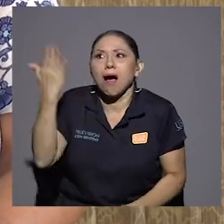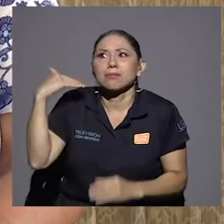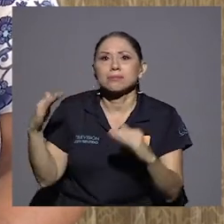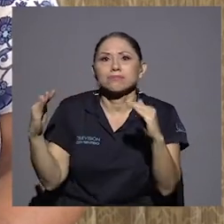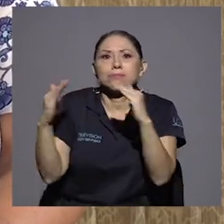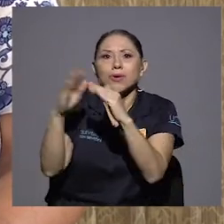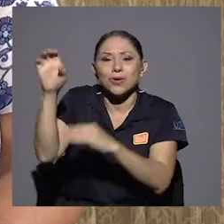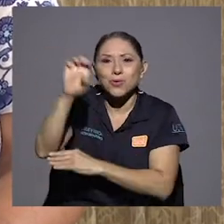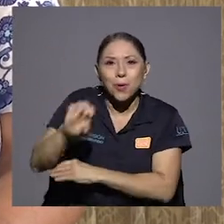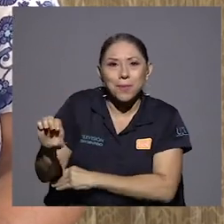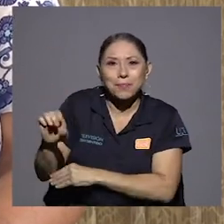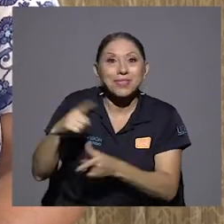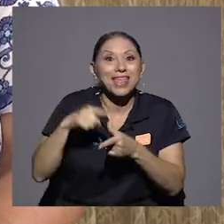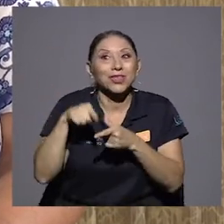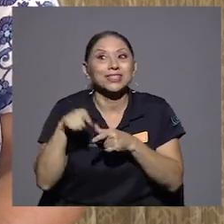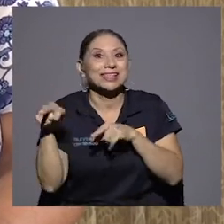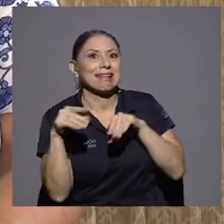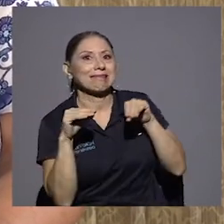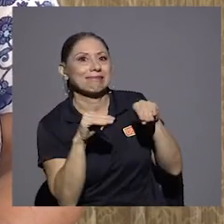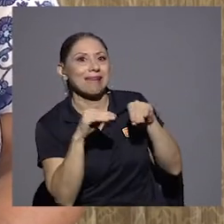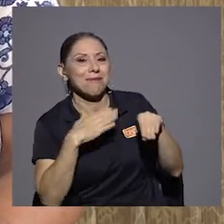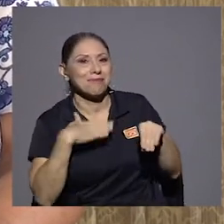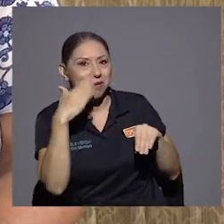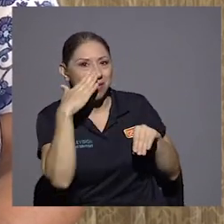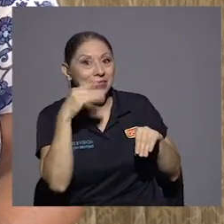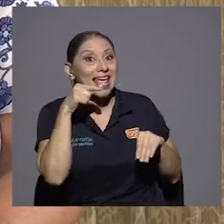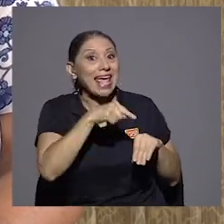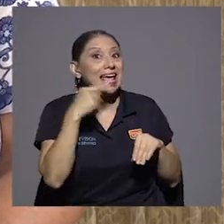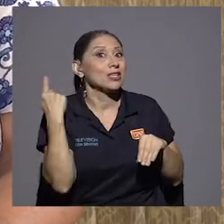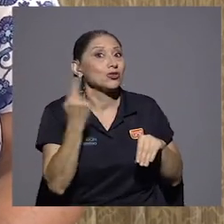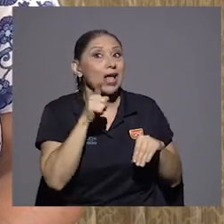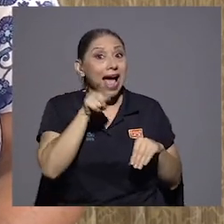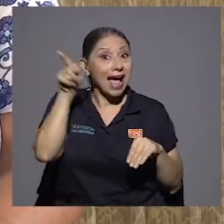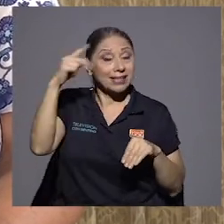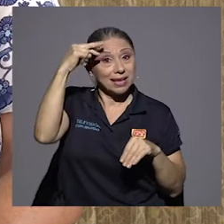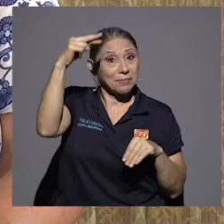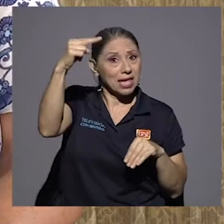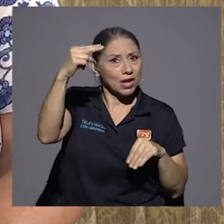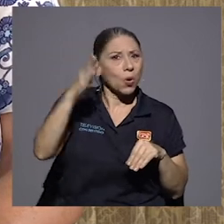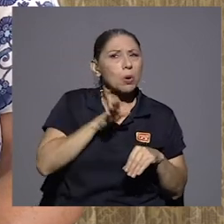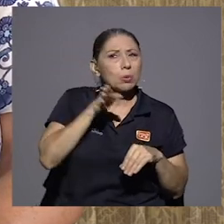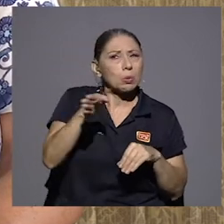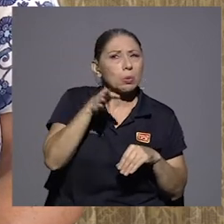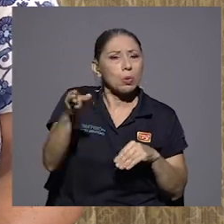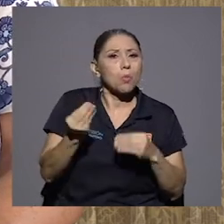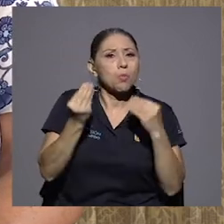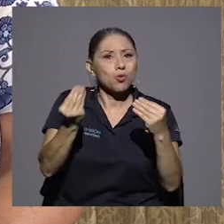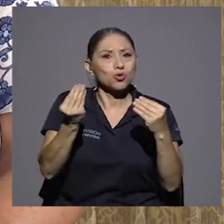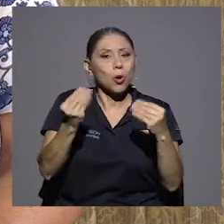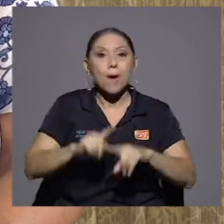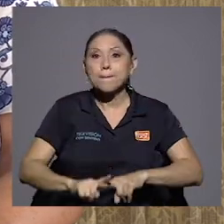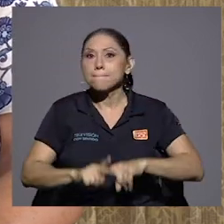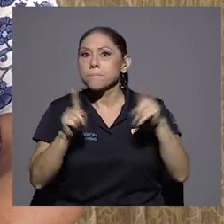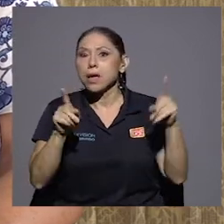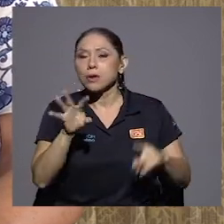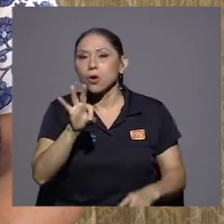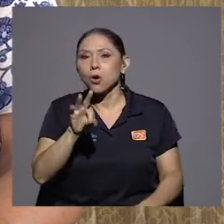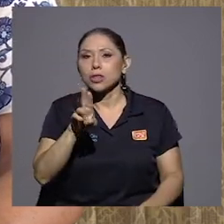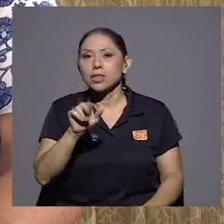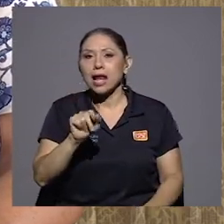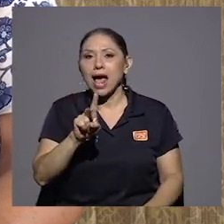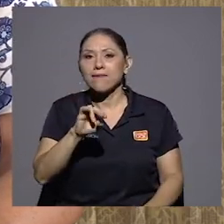enamorada de la ópera. Y ellos iban mucho a la ópera en México. Y entonces, pero la traviata era la que más